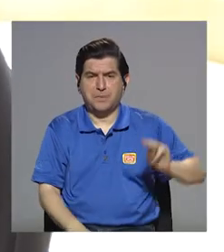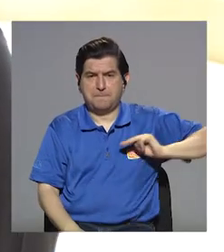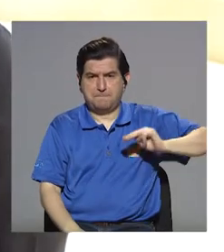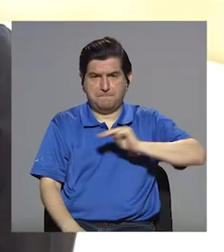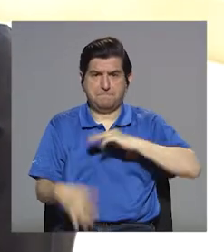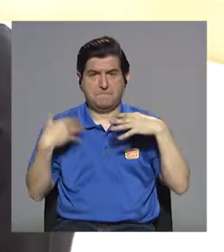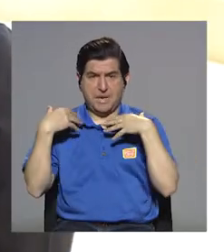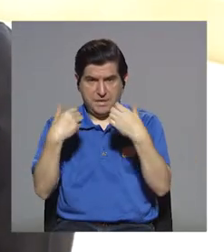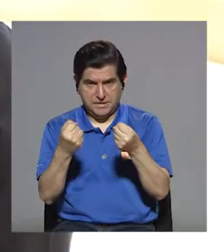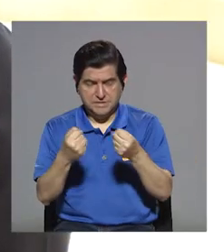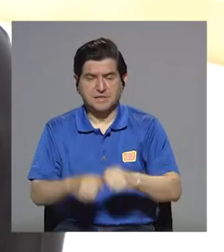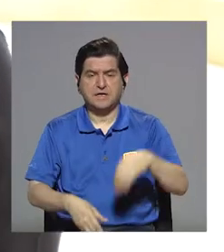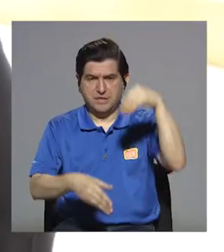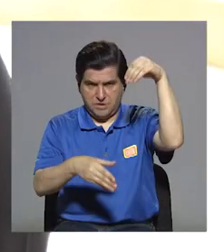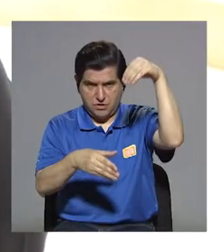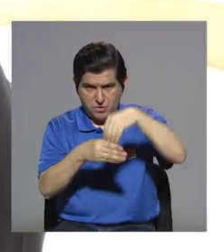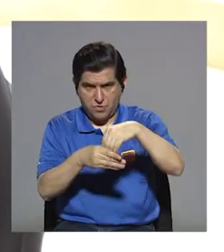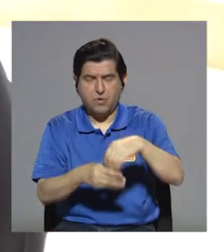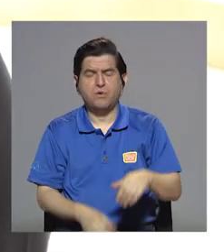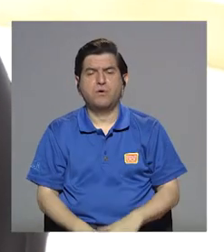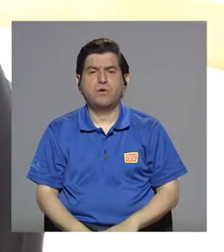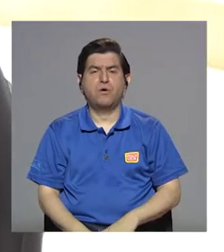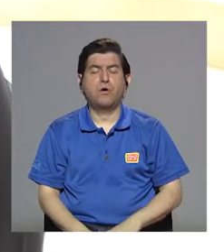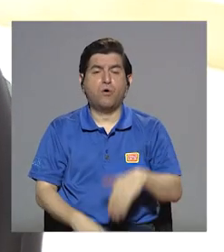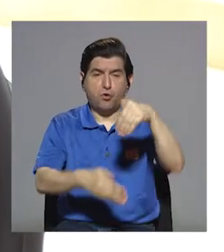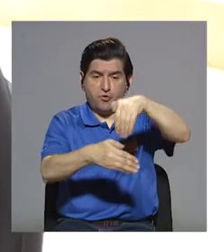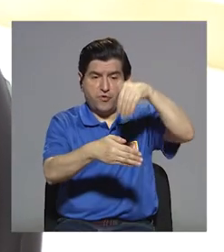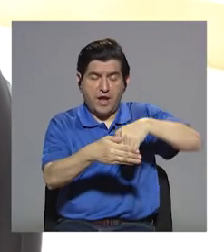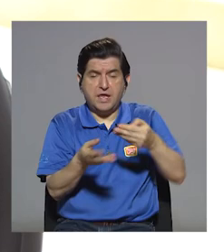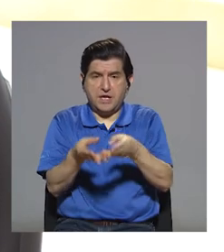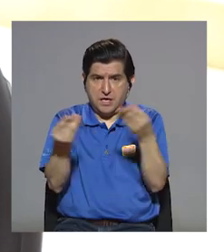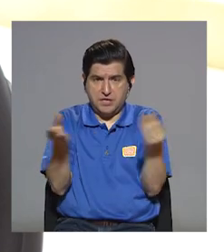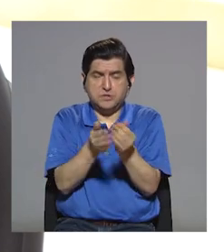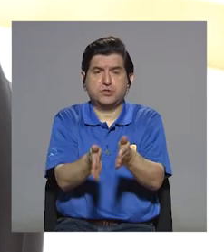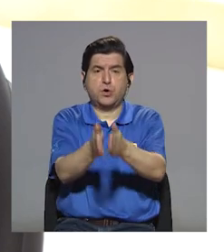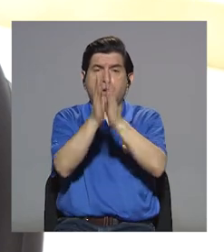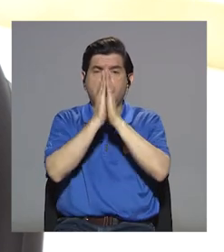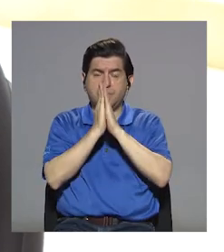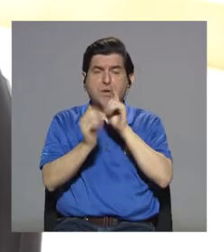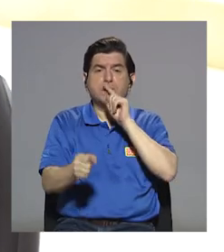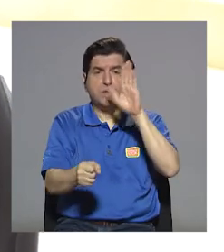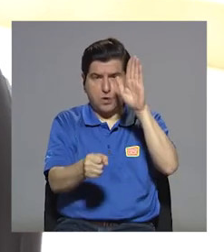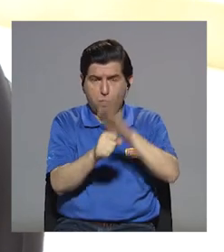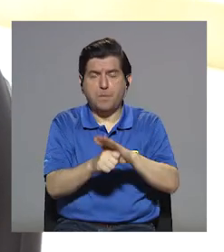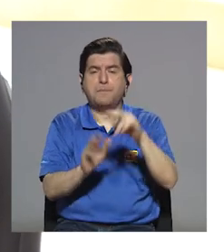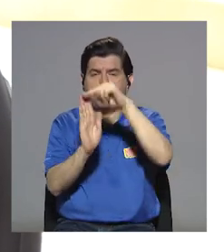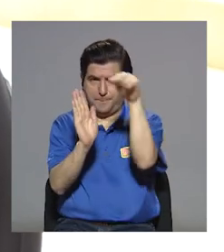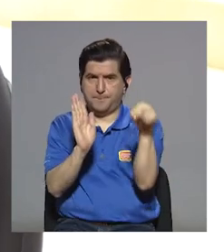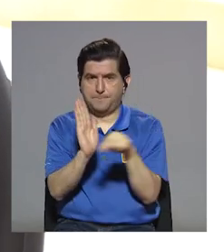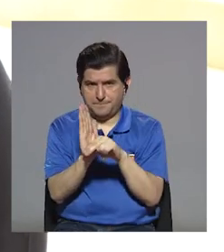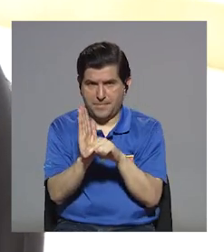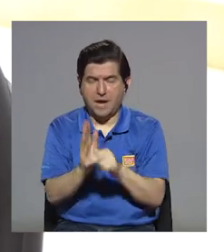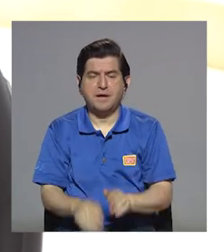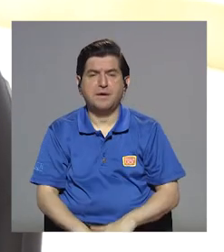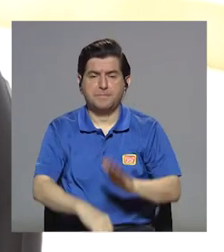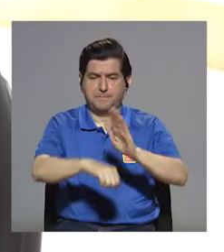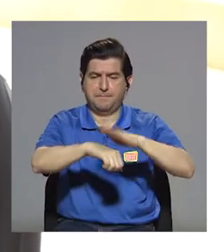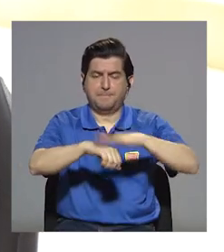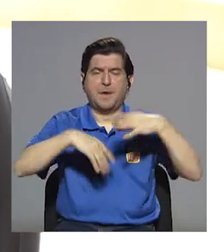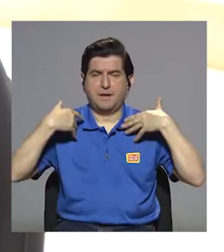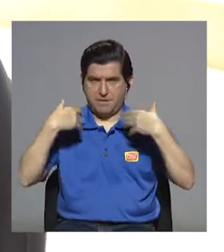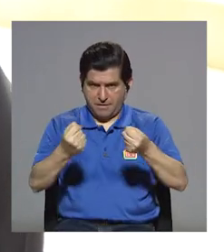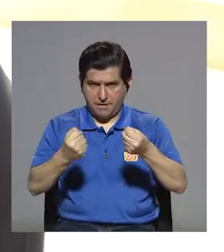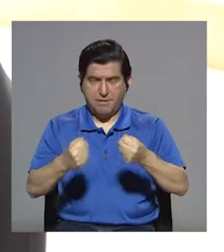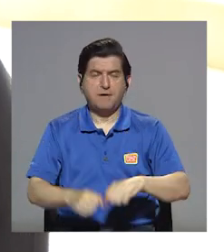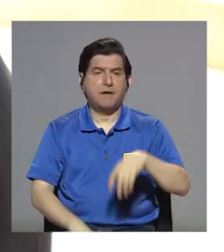ministerio de salud para poder ingresar o registrar un producto les pide ciertos lineamientos, ¿verdad? Para darles el permiso de